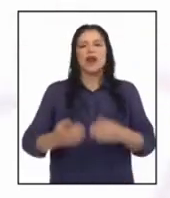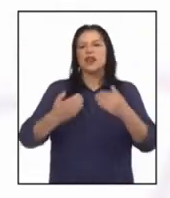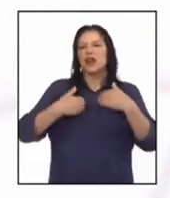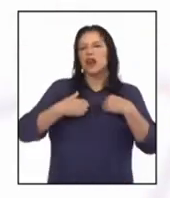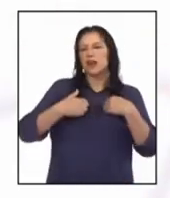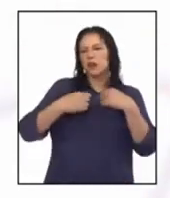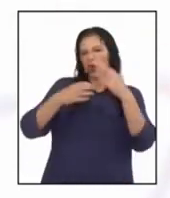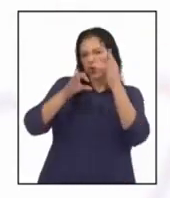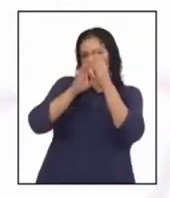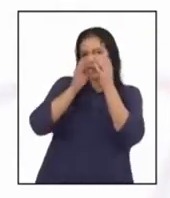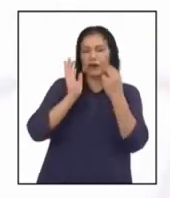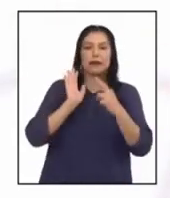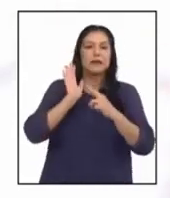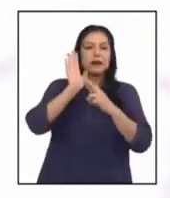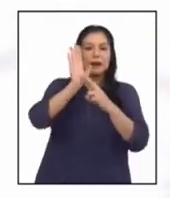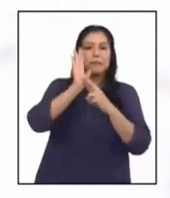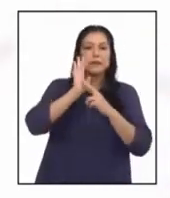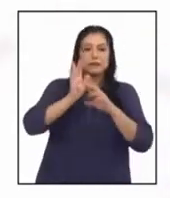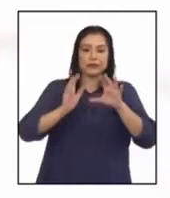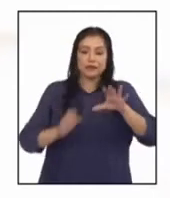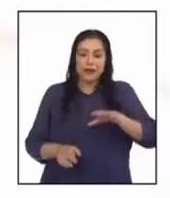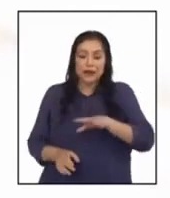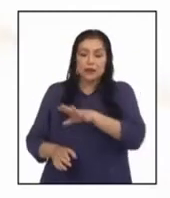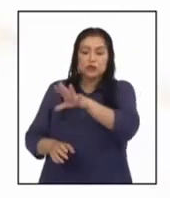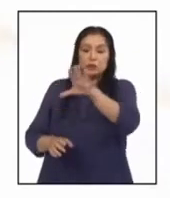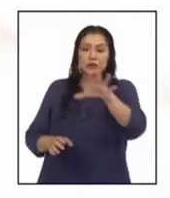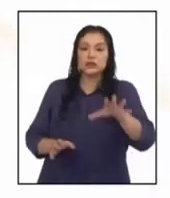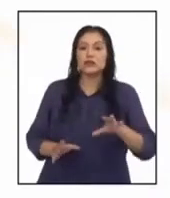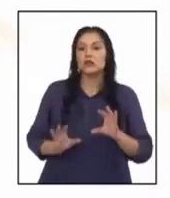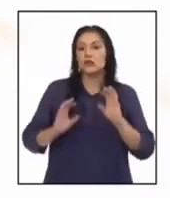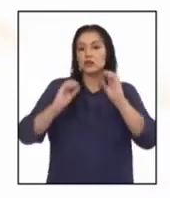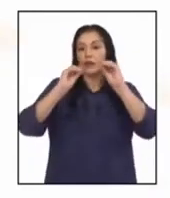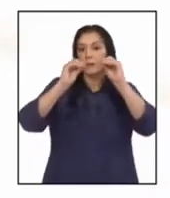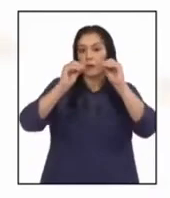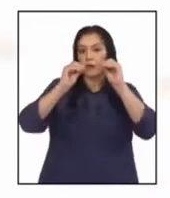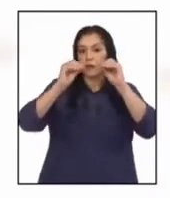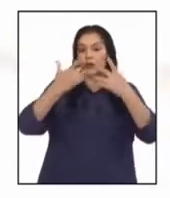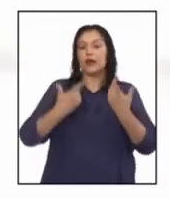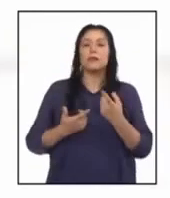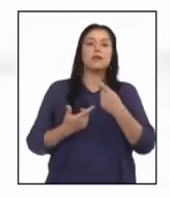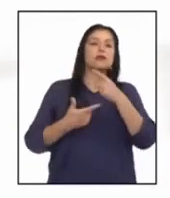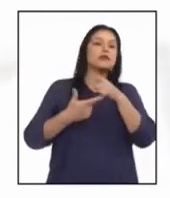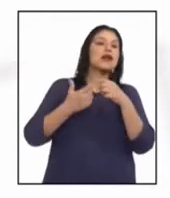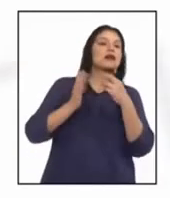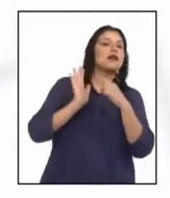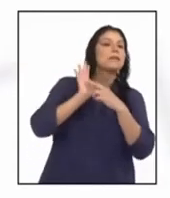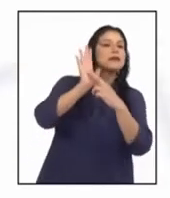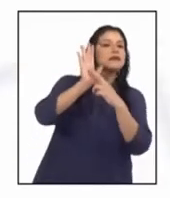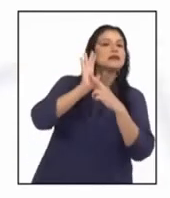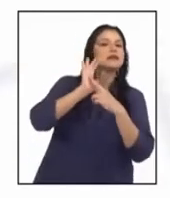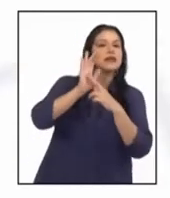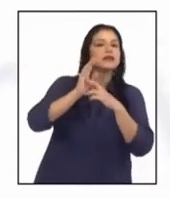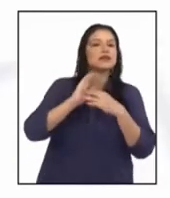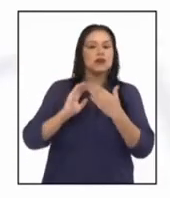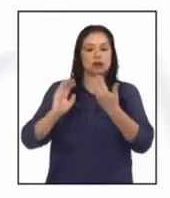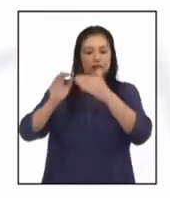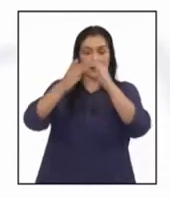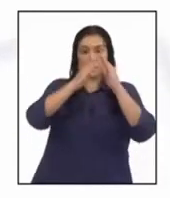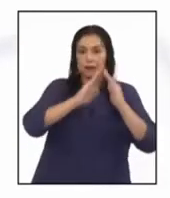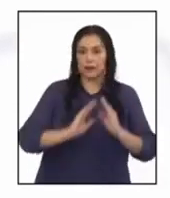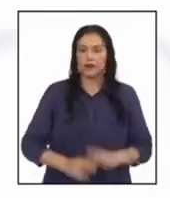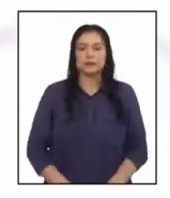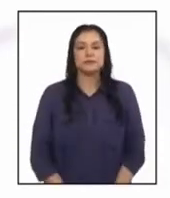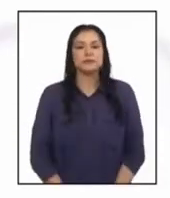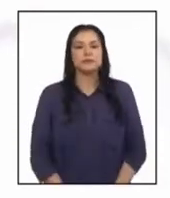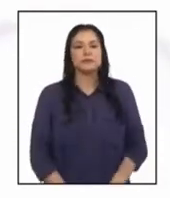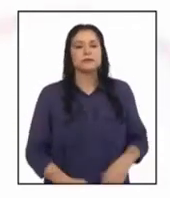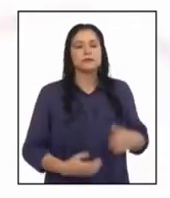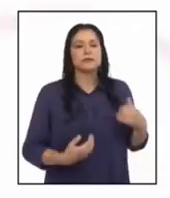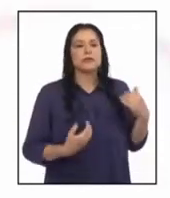figura que representará la superficie donde colocaremos las divisiones que representarán las manzanas de la comunidad.